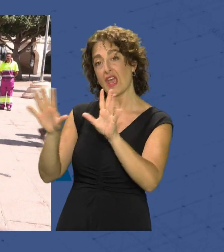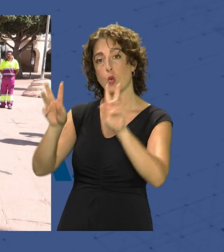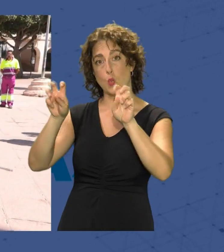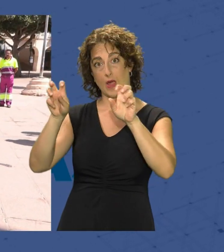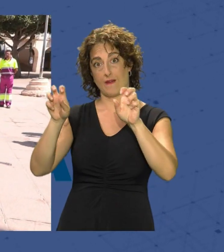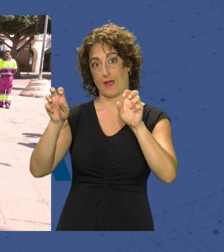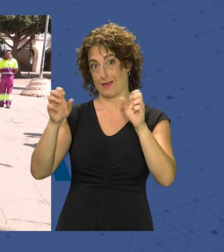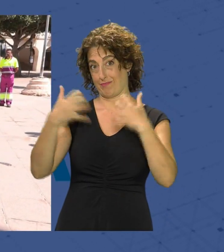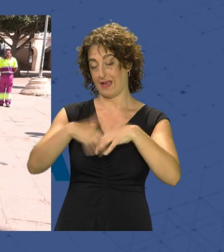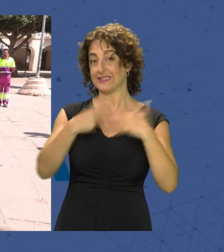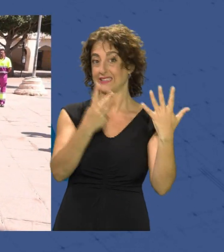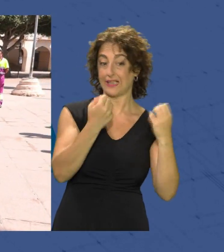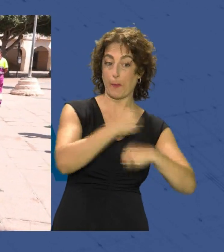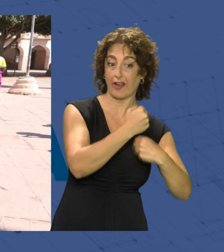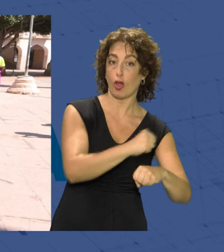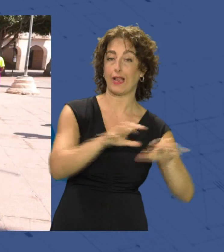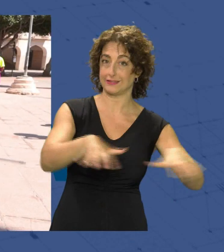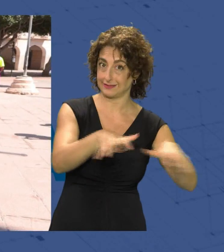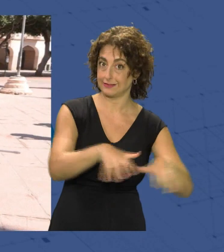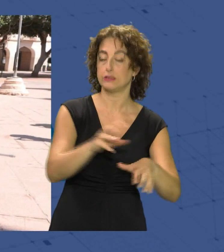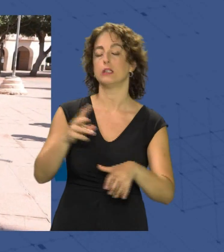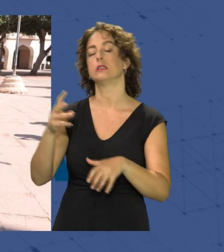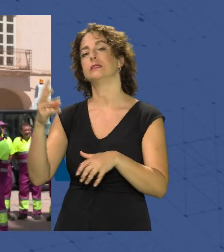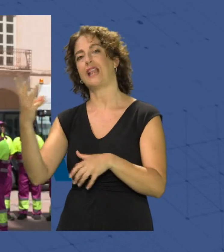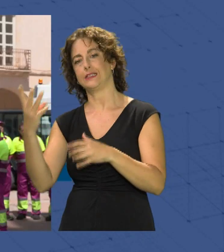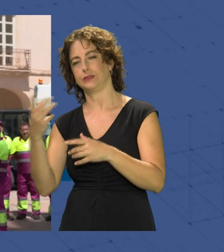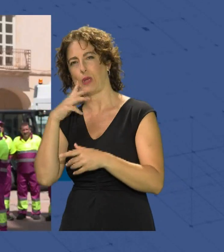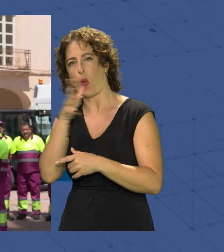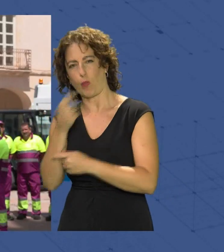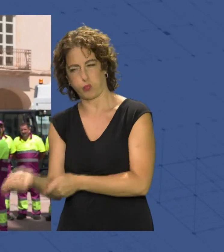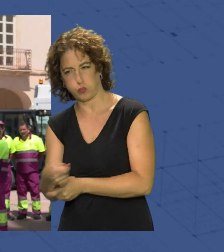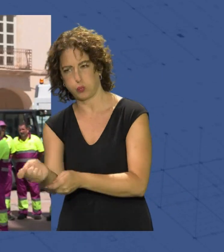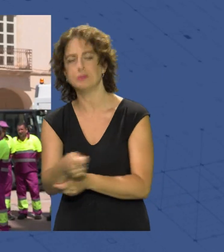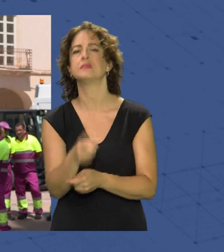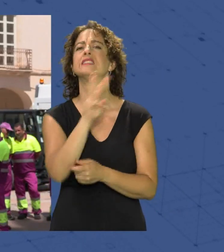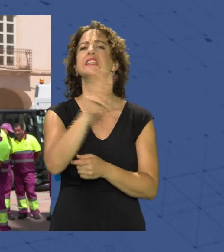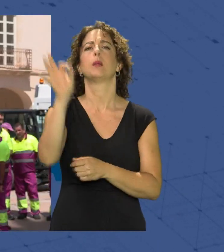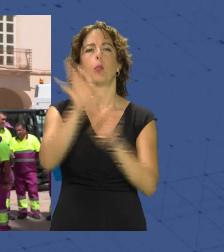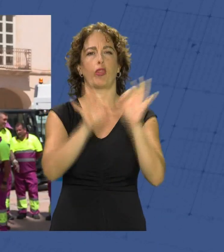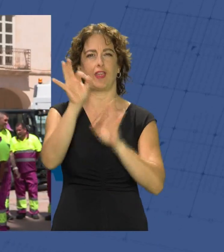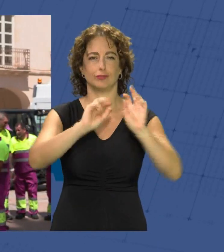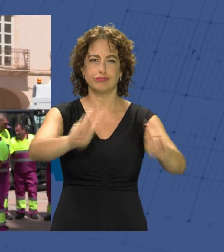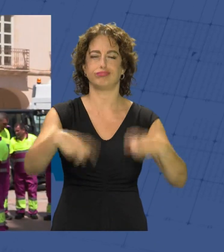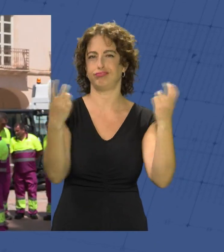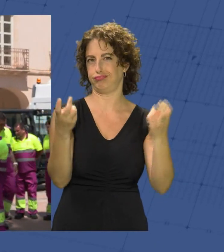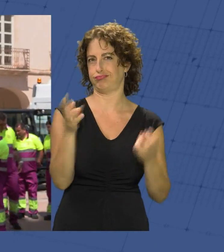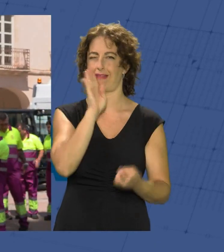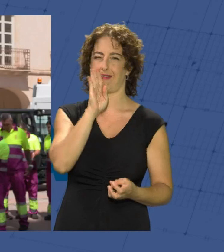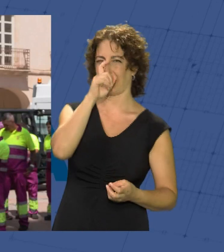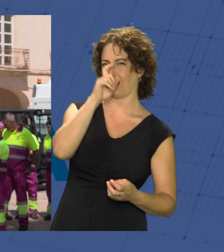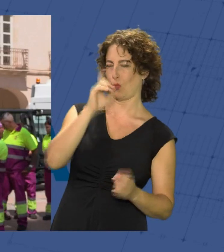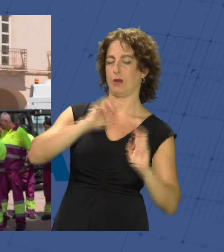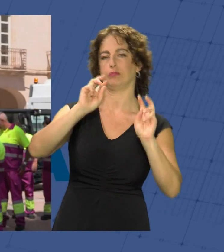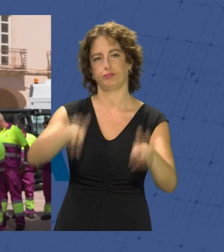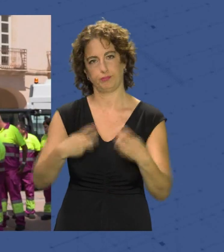barredoras y 3 baldeadoras que vienen a renovar el 33% de las barredoras que tenemos en el parque